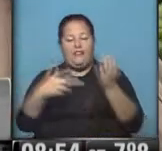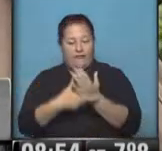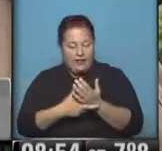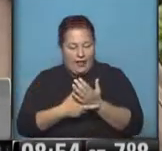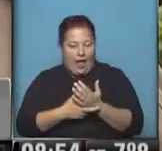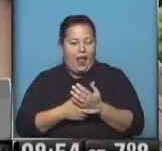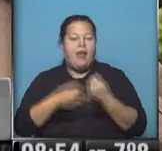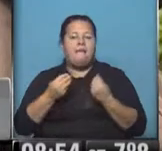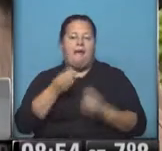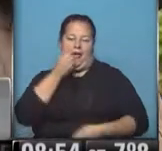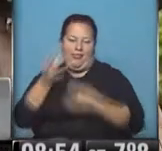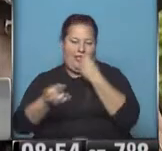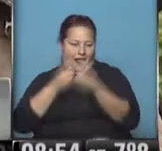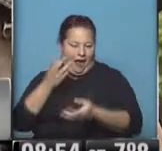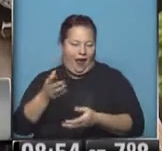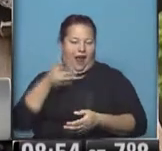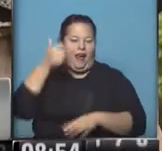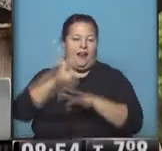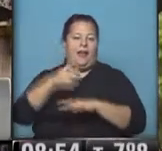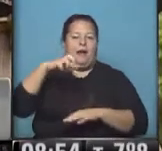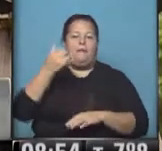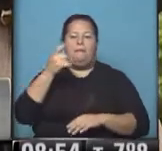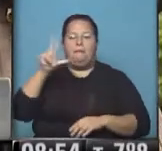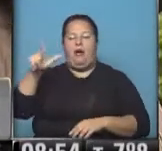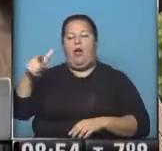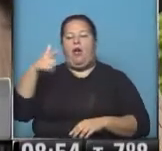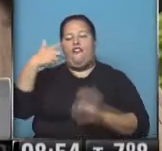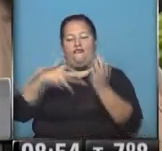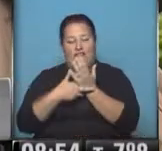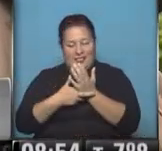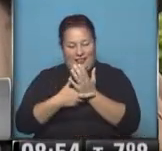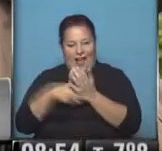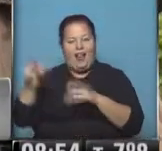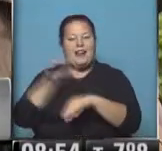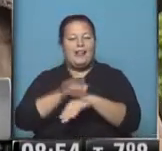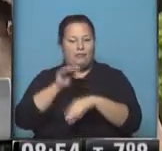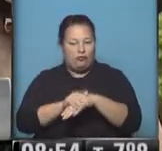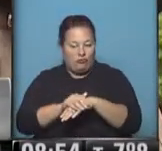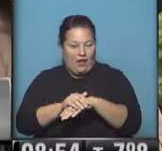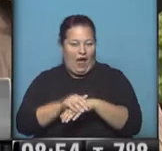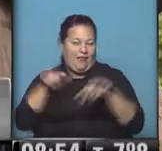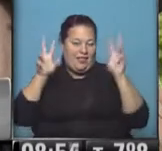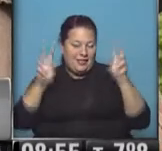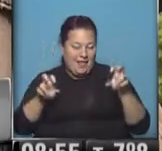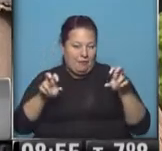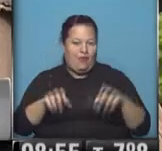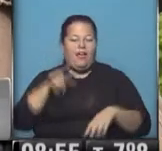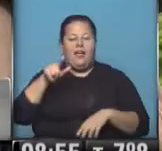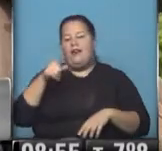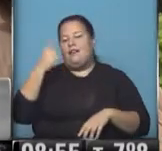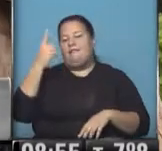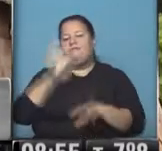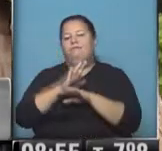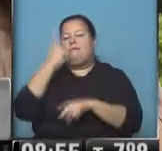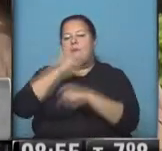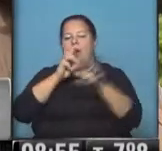para declarar justamente ante Polestar, el fiscal que está entendiendo en esta causa, que está encabezando